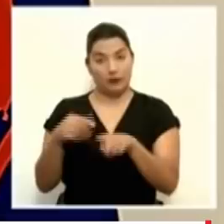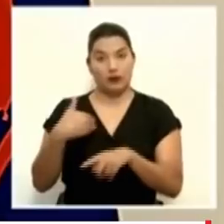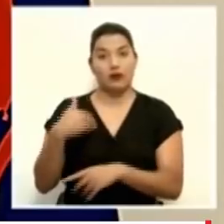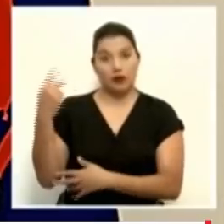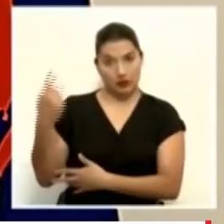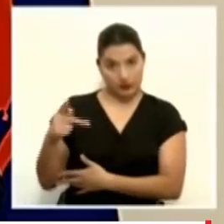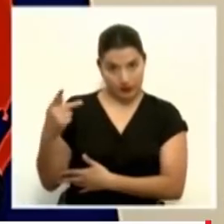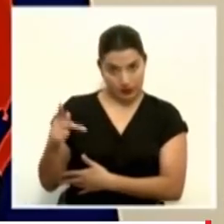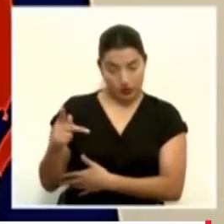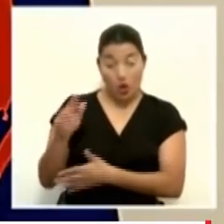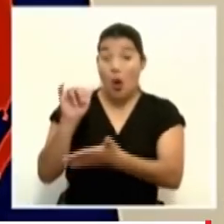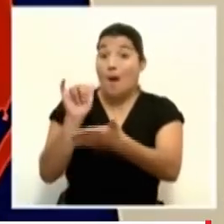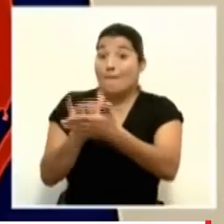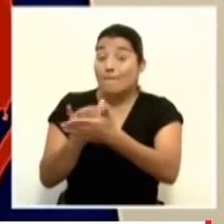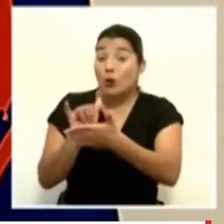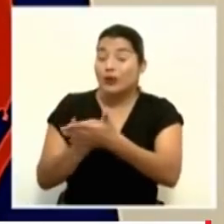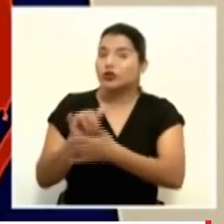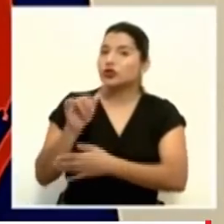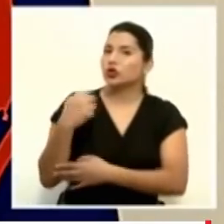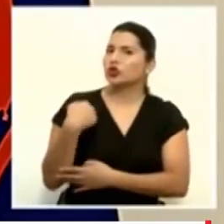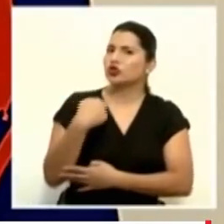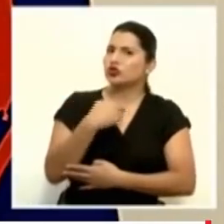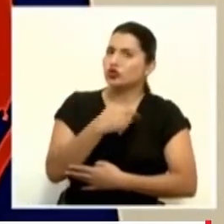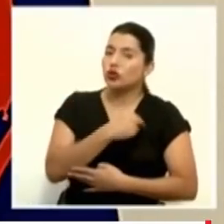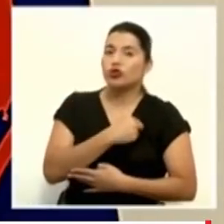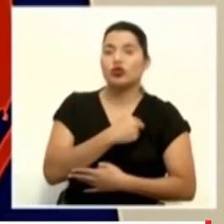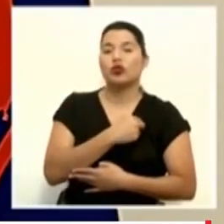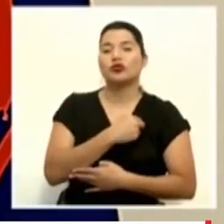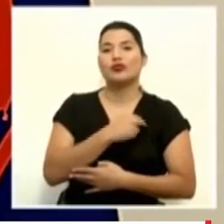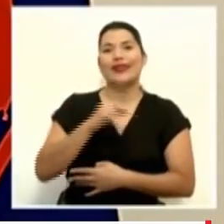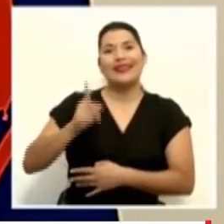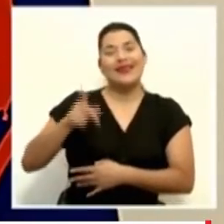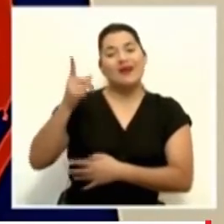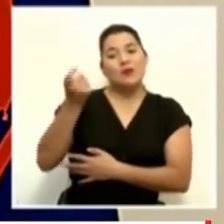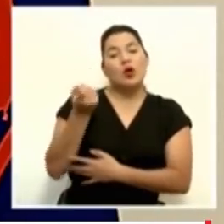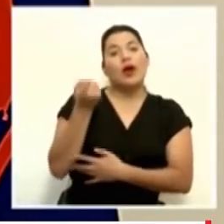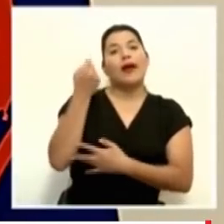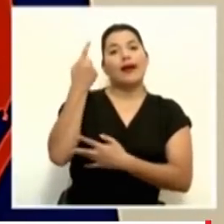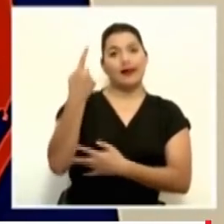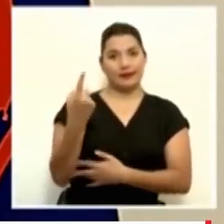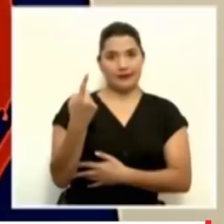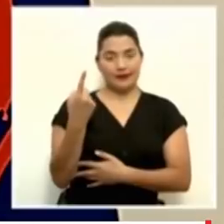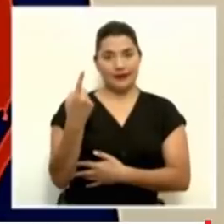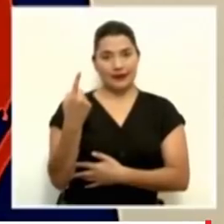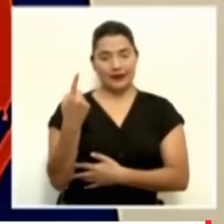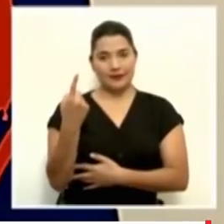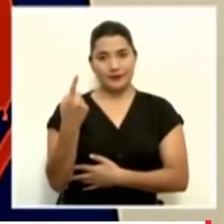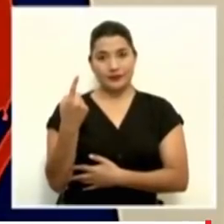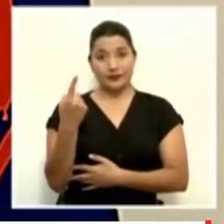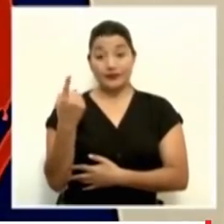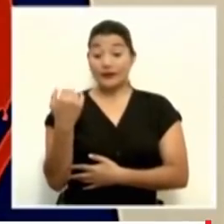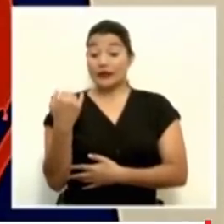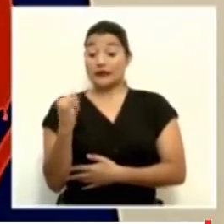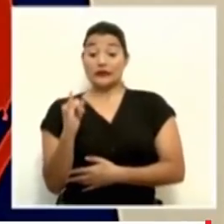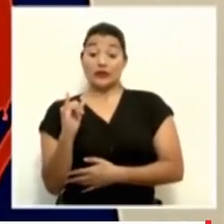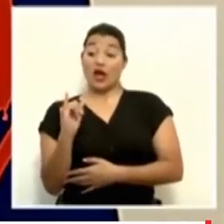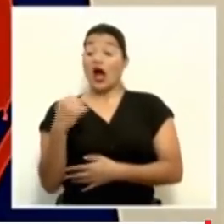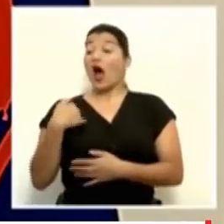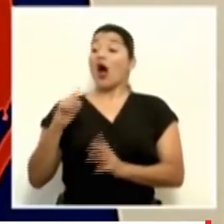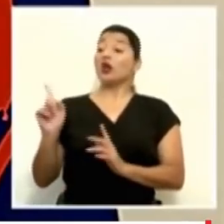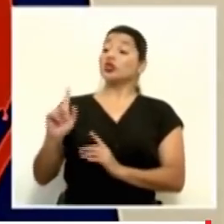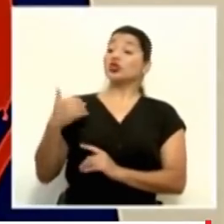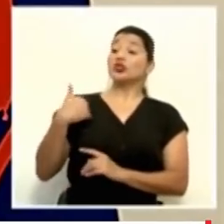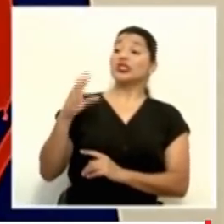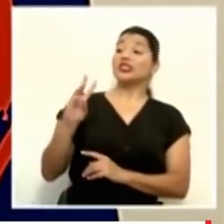Entonces, por eso hay que evolucionar, no al concepto de que si yo no tengo 65